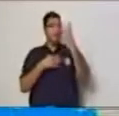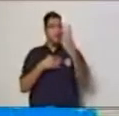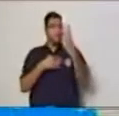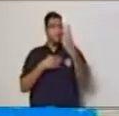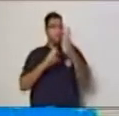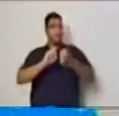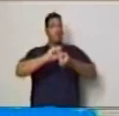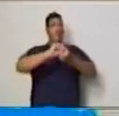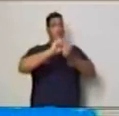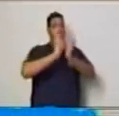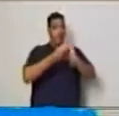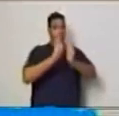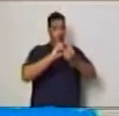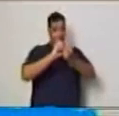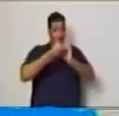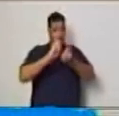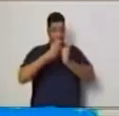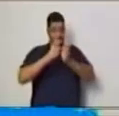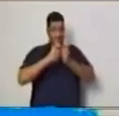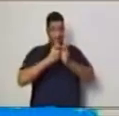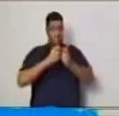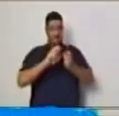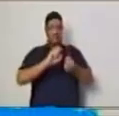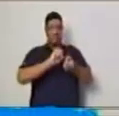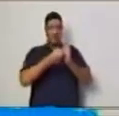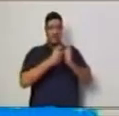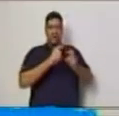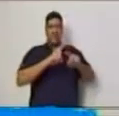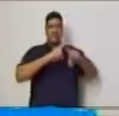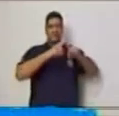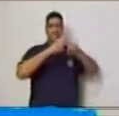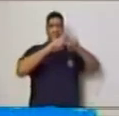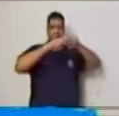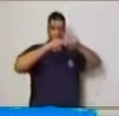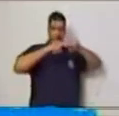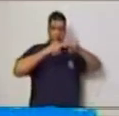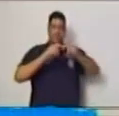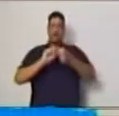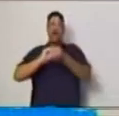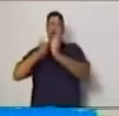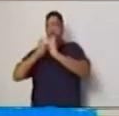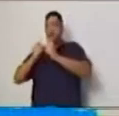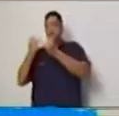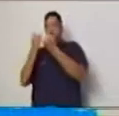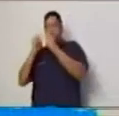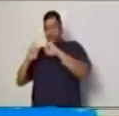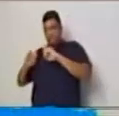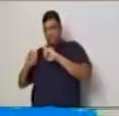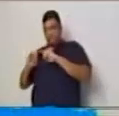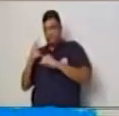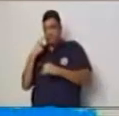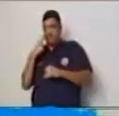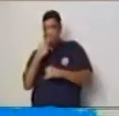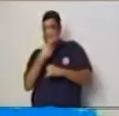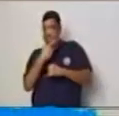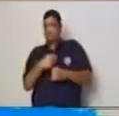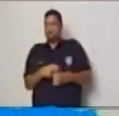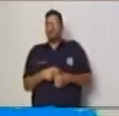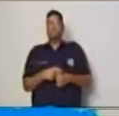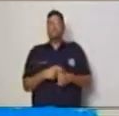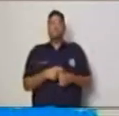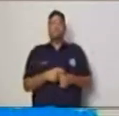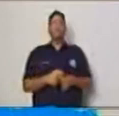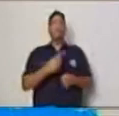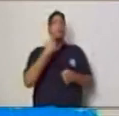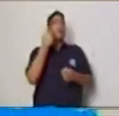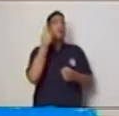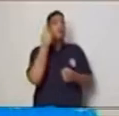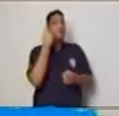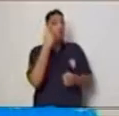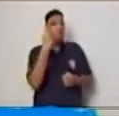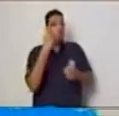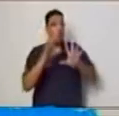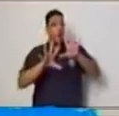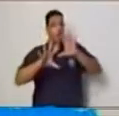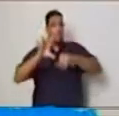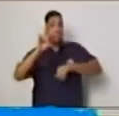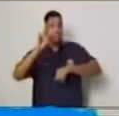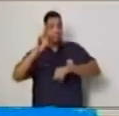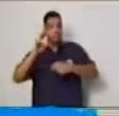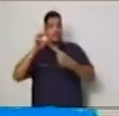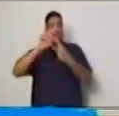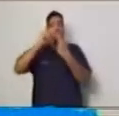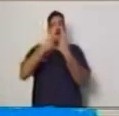y que juntos vamos a descubrir leamos por favor por una docena de plátanos